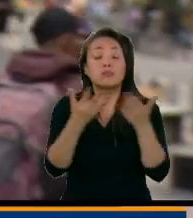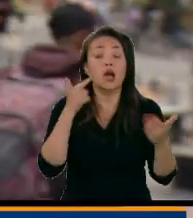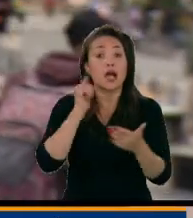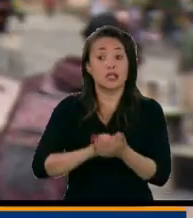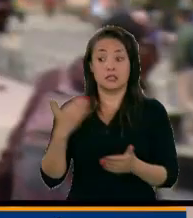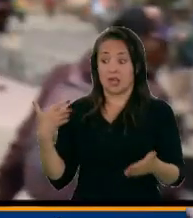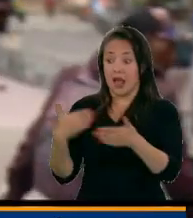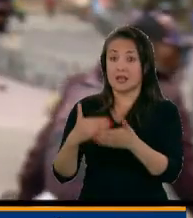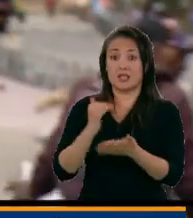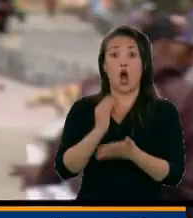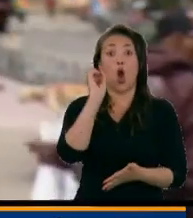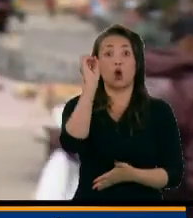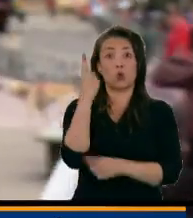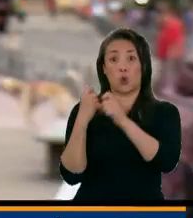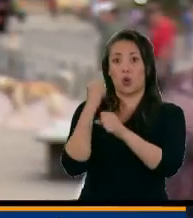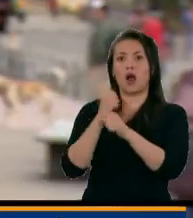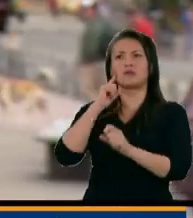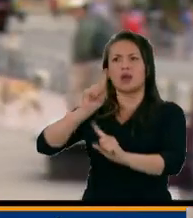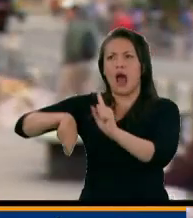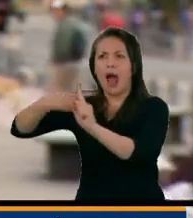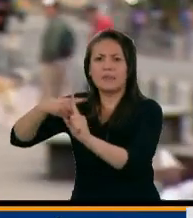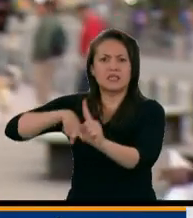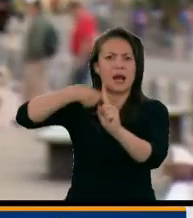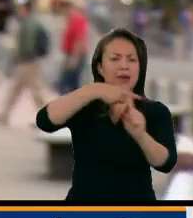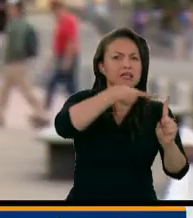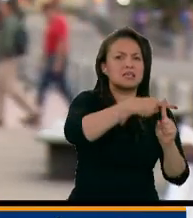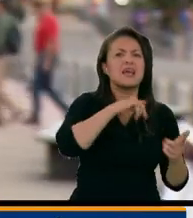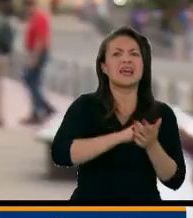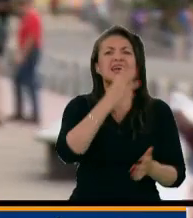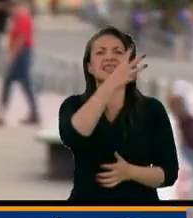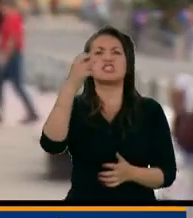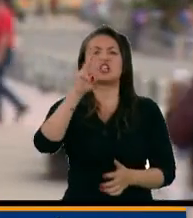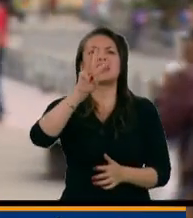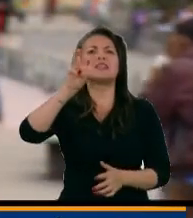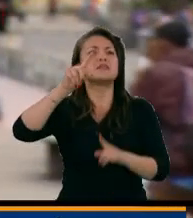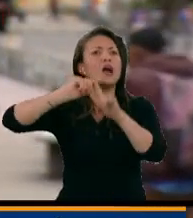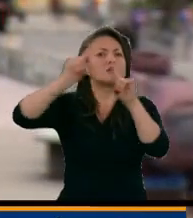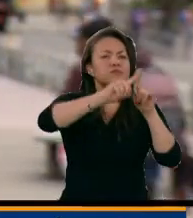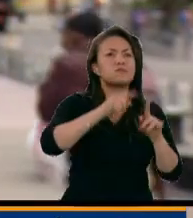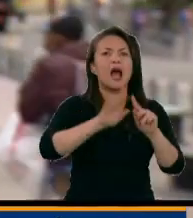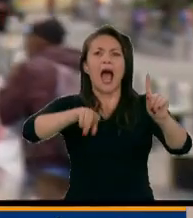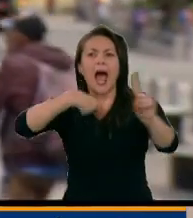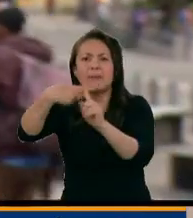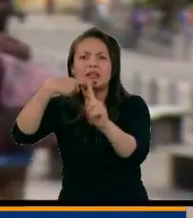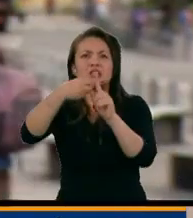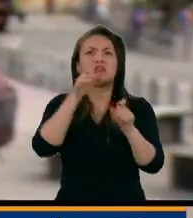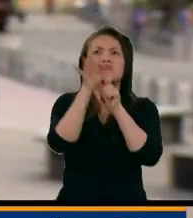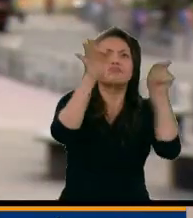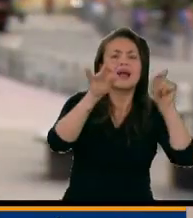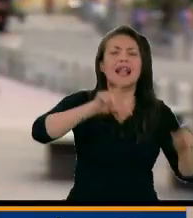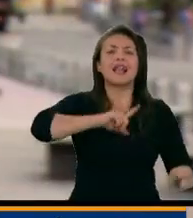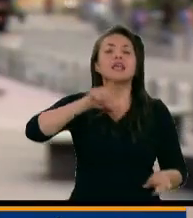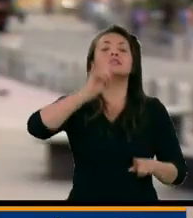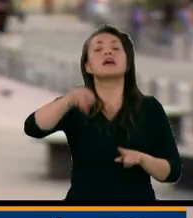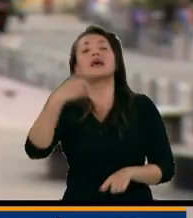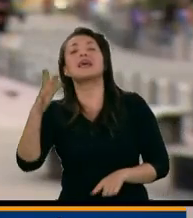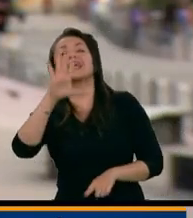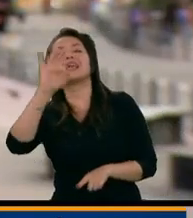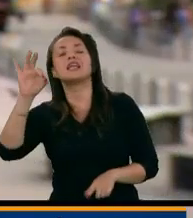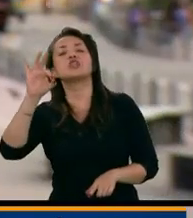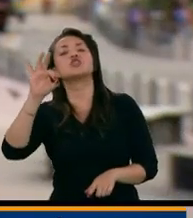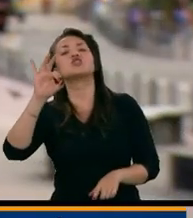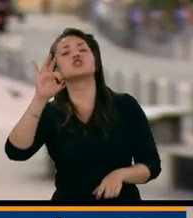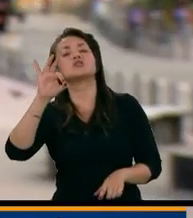la fecha, más de 237 amenazas se han registrado y se han hecho a líderes políticos en más de 100 municipios. También se han registrado 531